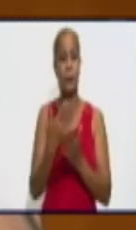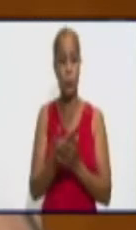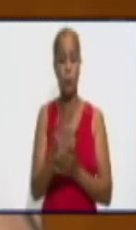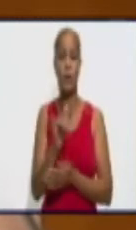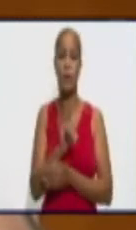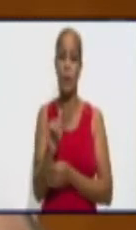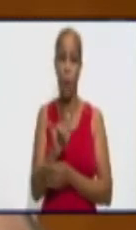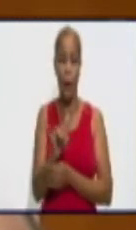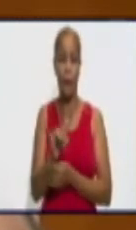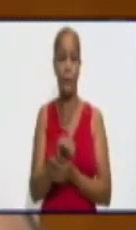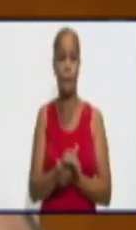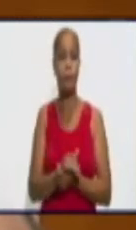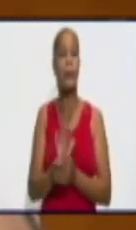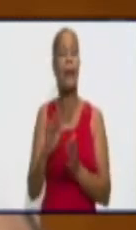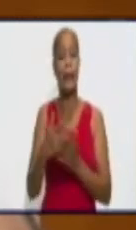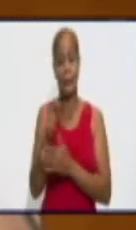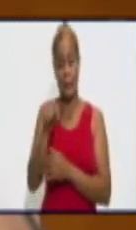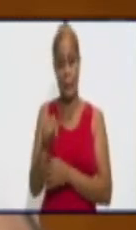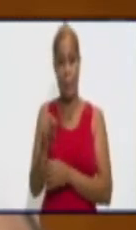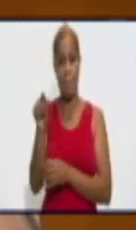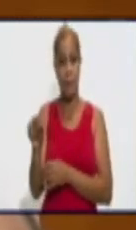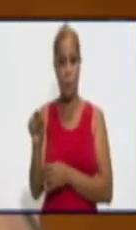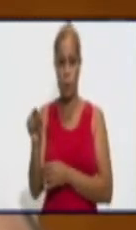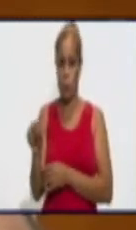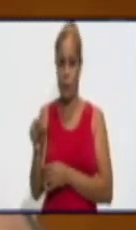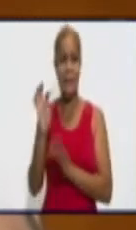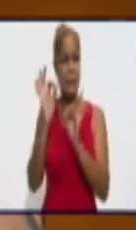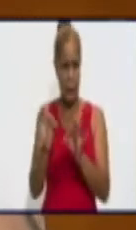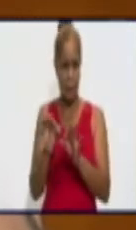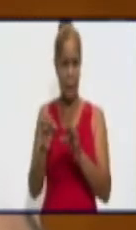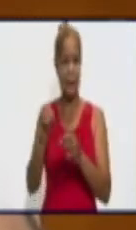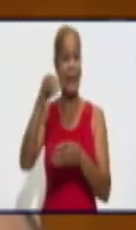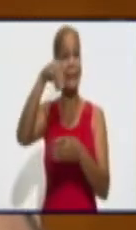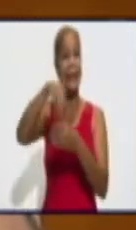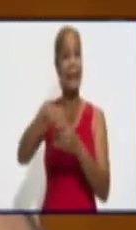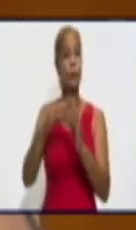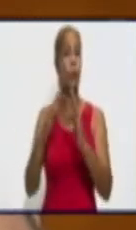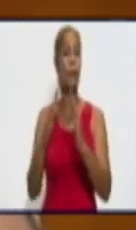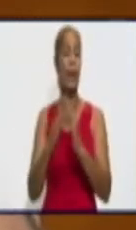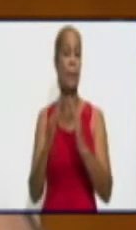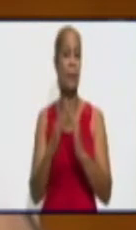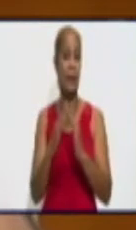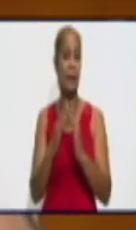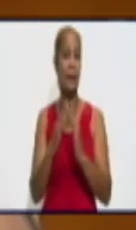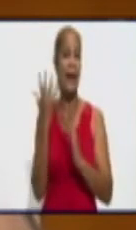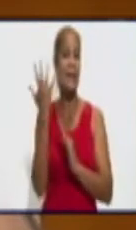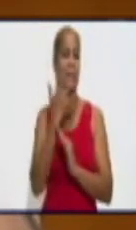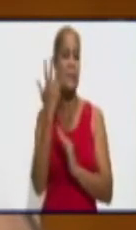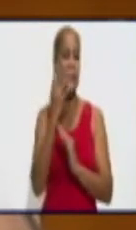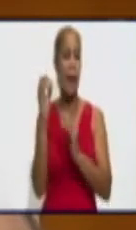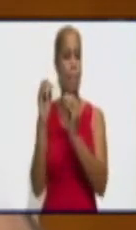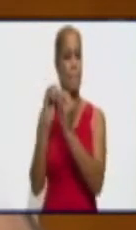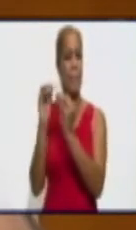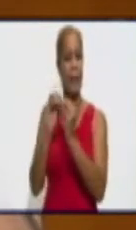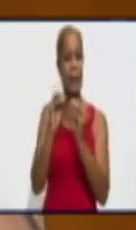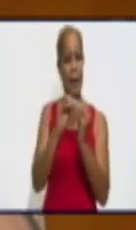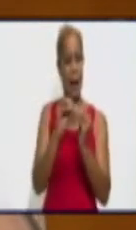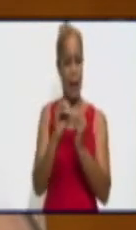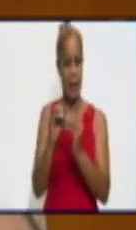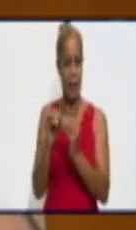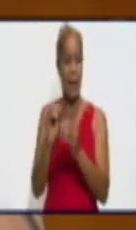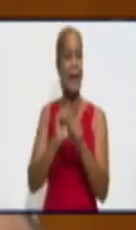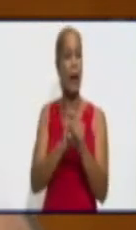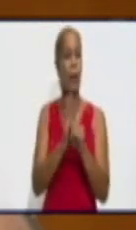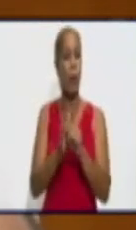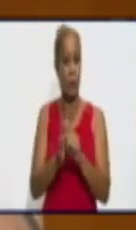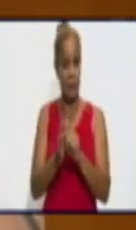es elevado. Y son personas que no salen de las viviendas. ¿Quién nos lleva? ¿Quién lleva la COVID a esas viviendas? Los que sí